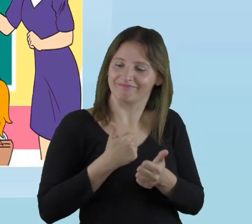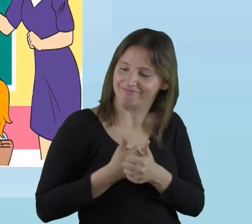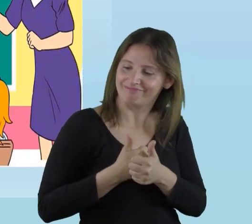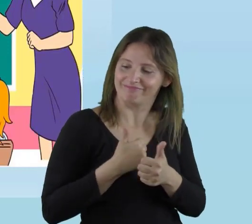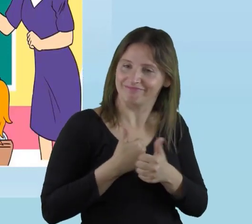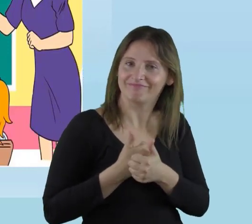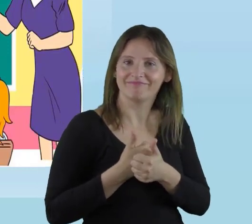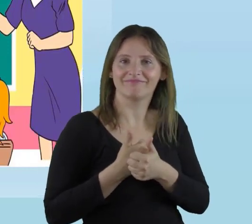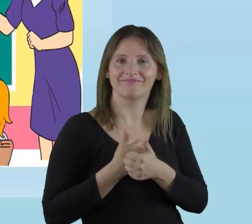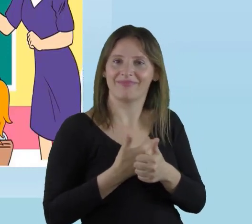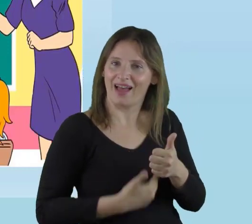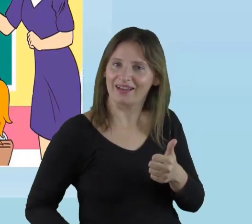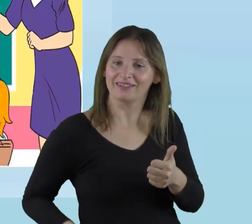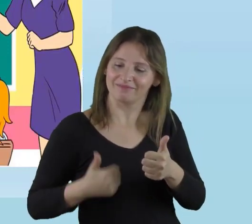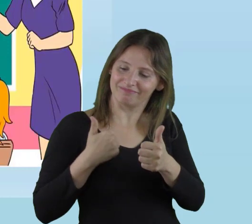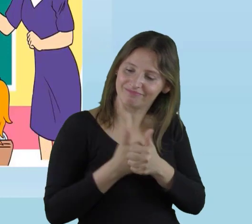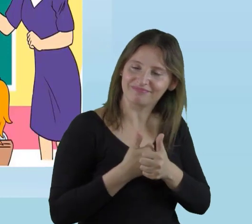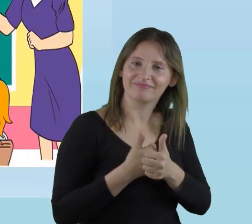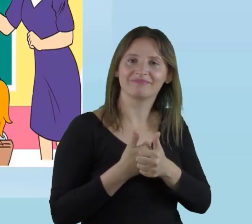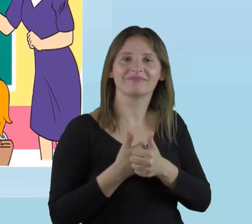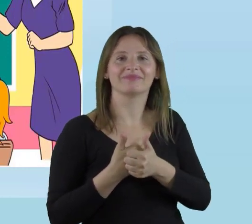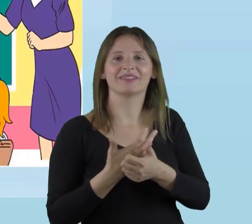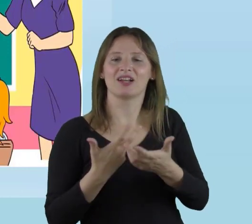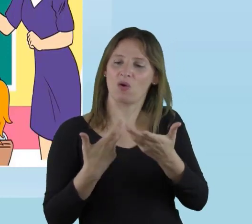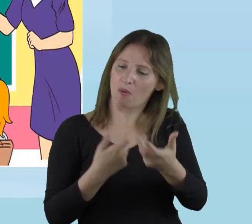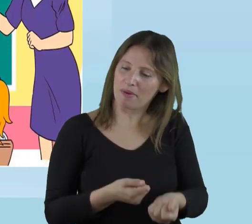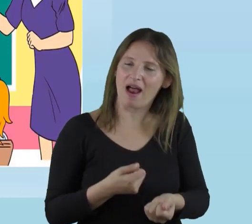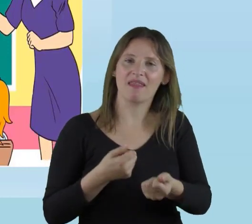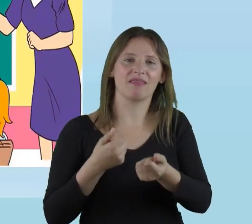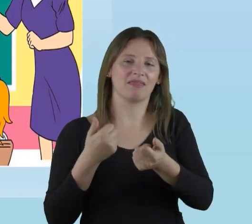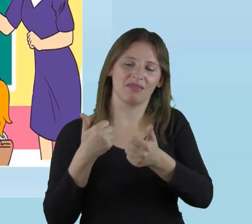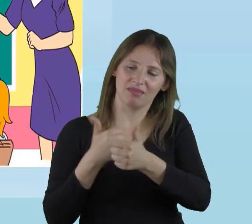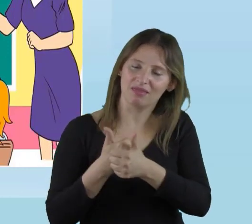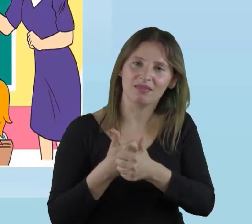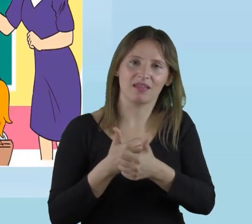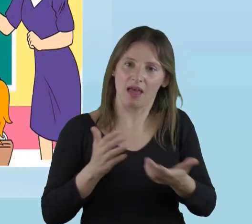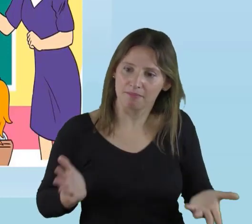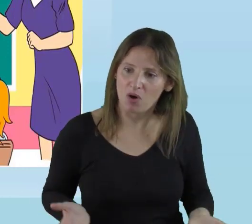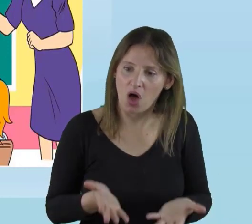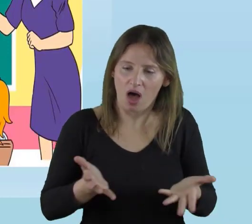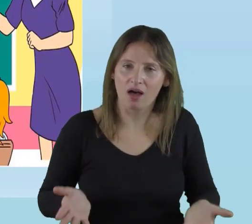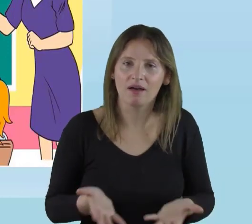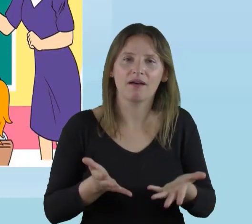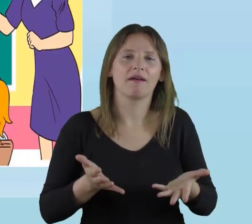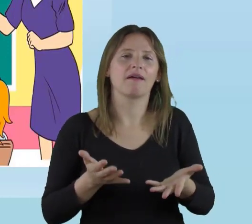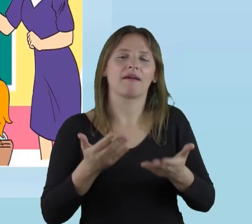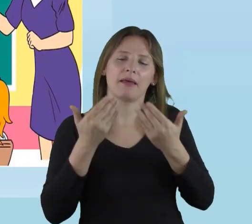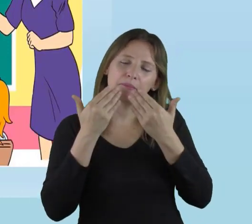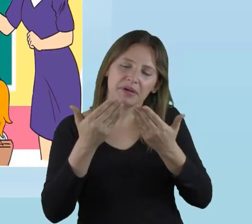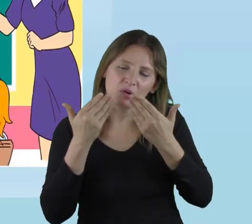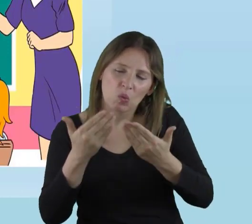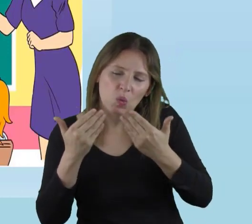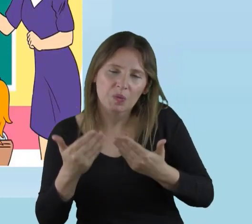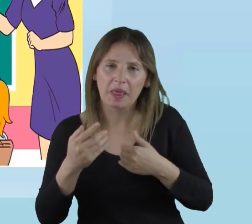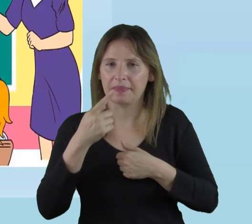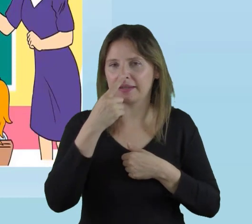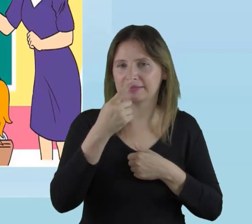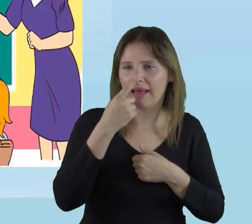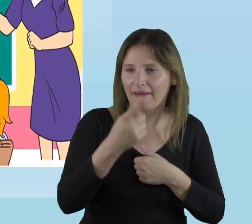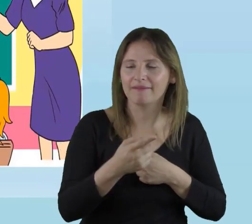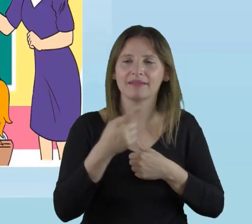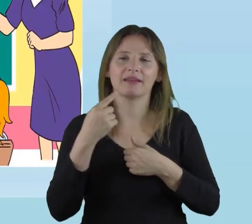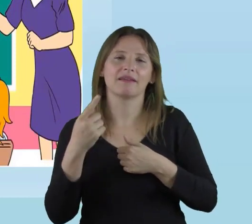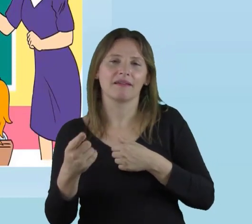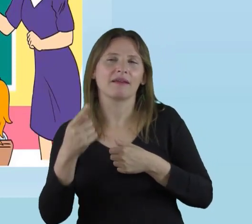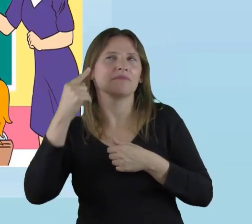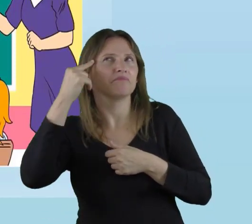profesor, por su maestra, por su maestro. Va a sentir que lo acompaña, que lo ayuda, que lo anima, que le hace